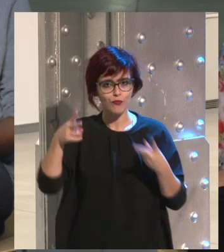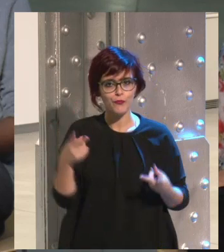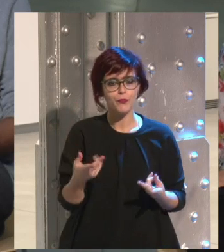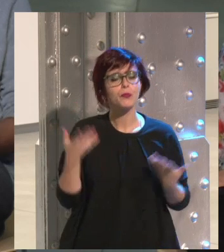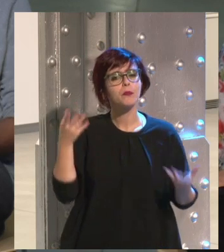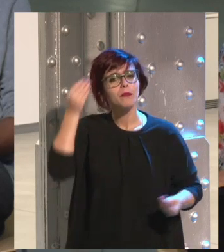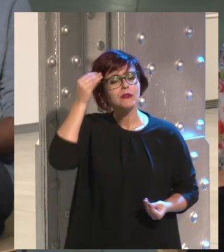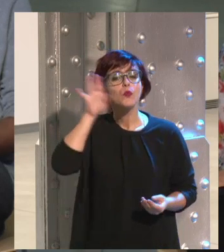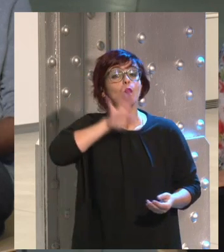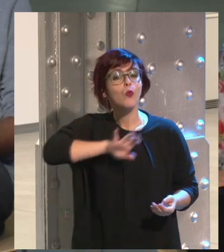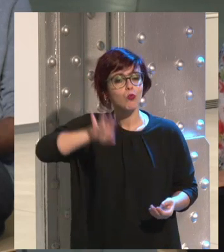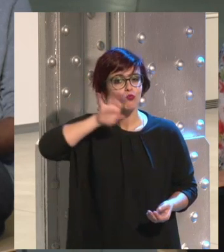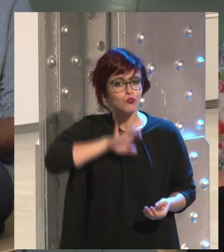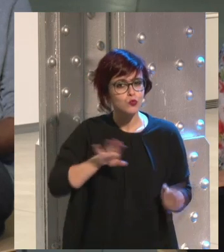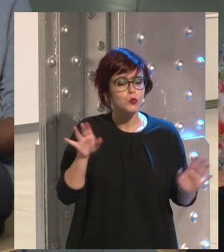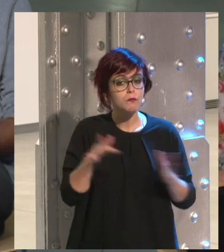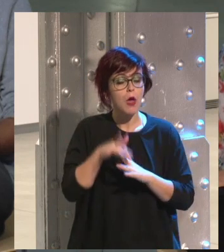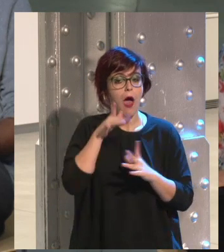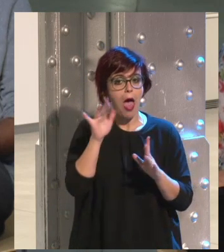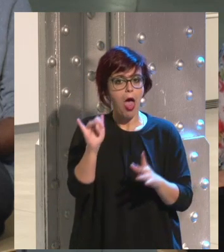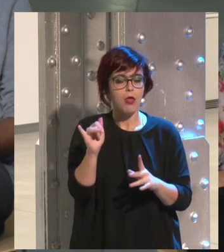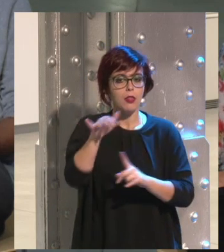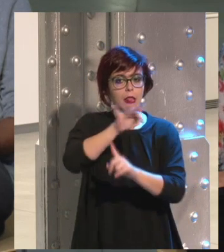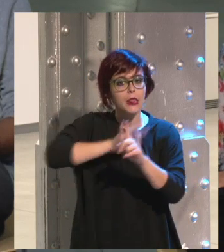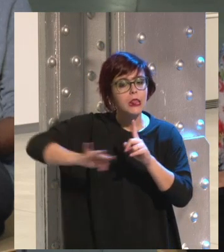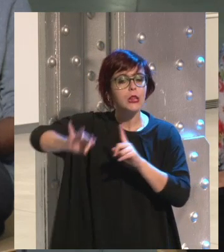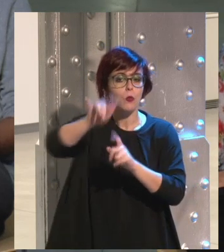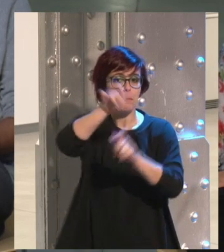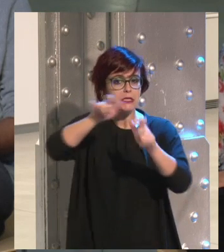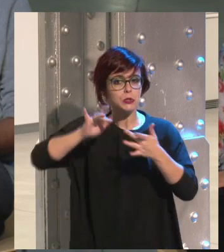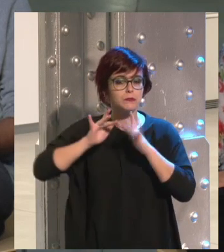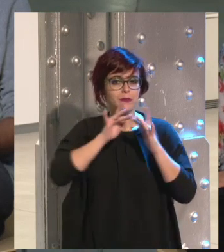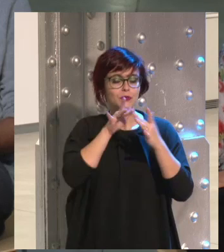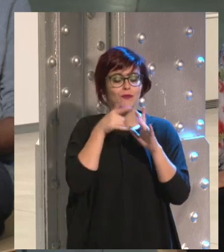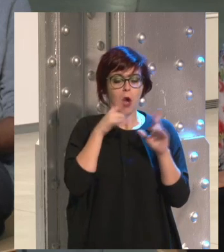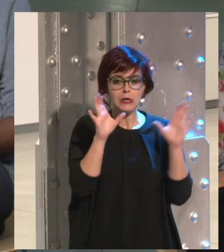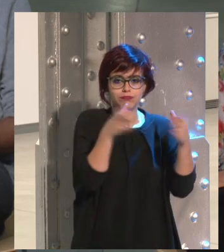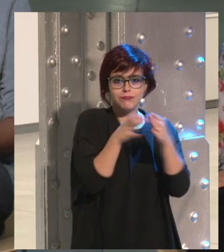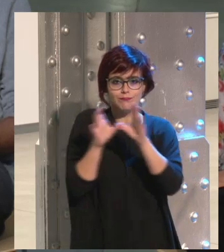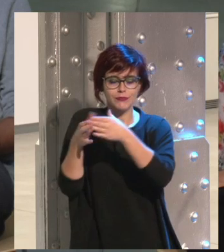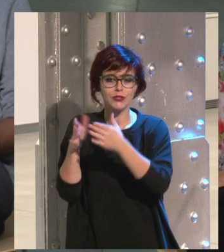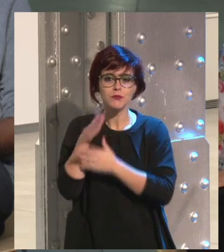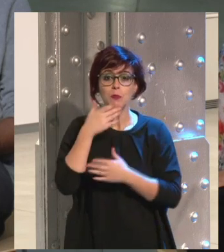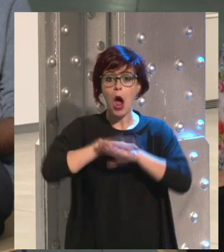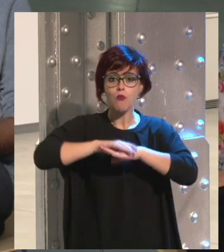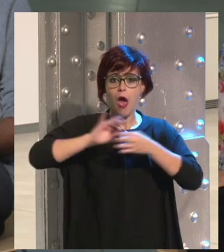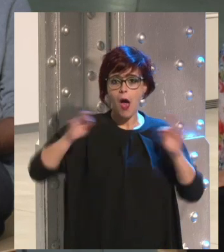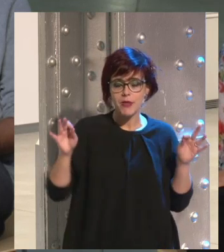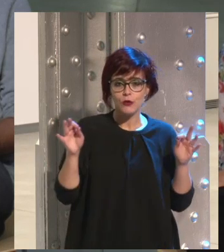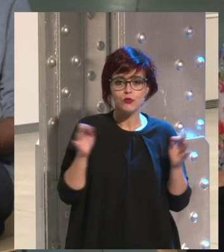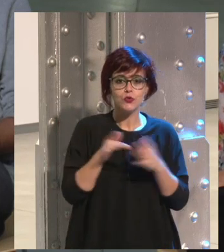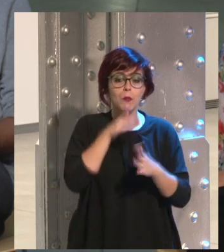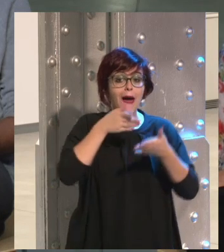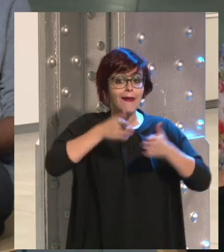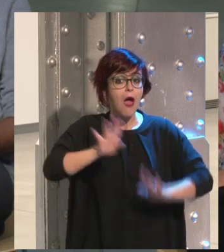curioso, una cosa curiosa es como hay círculos que no se mezclan. Yo veo, por ejemplo, unos amigos que tienen una